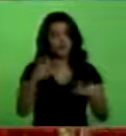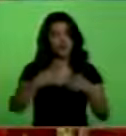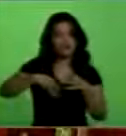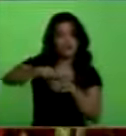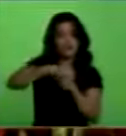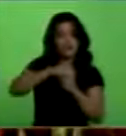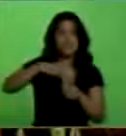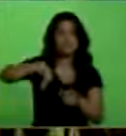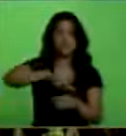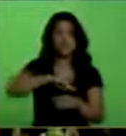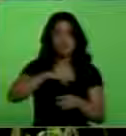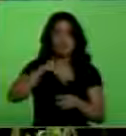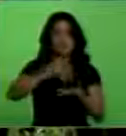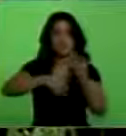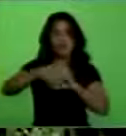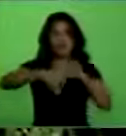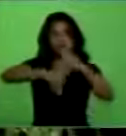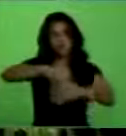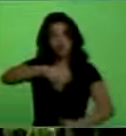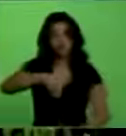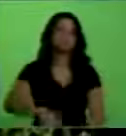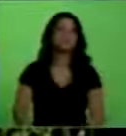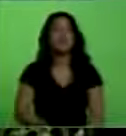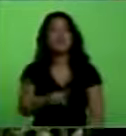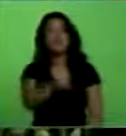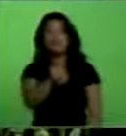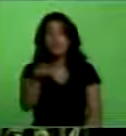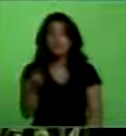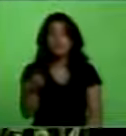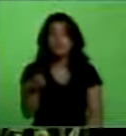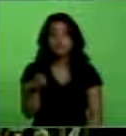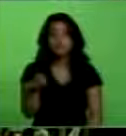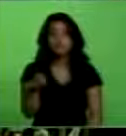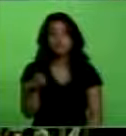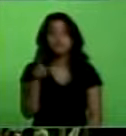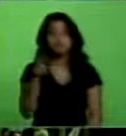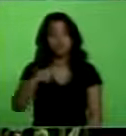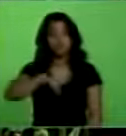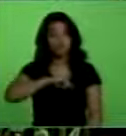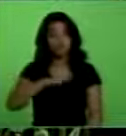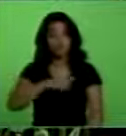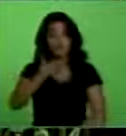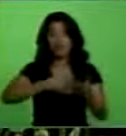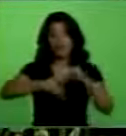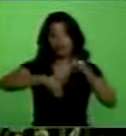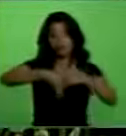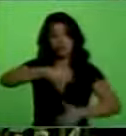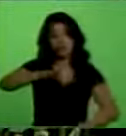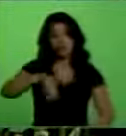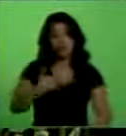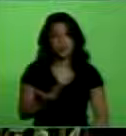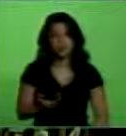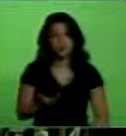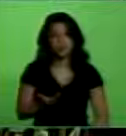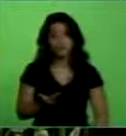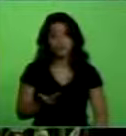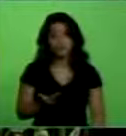pleno de Mercosur. Y ustedes nos pueden, o nosotros de Mercosur, podemos extender